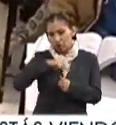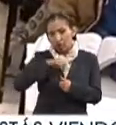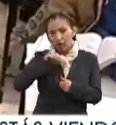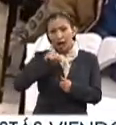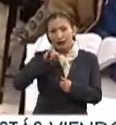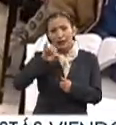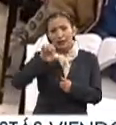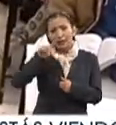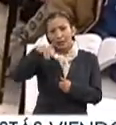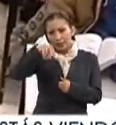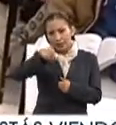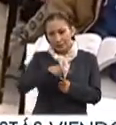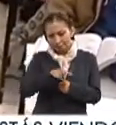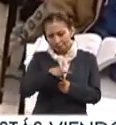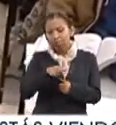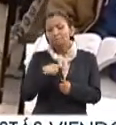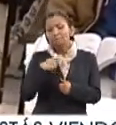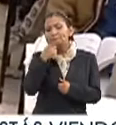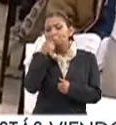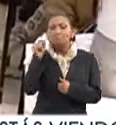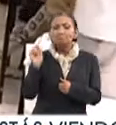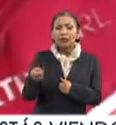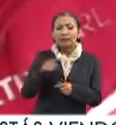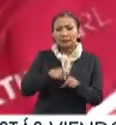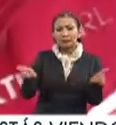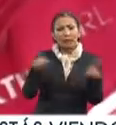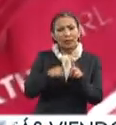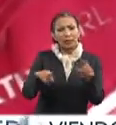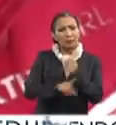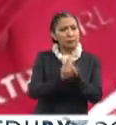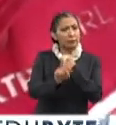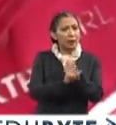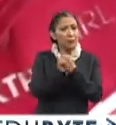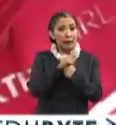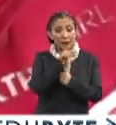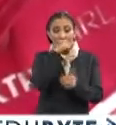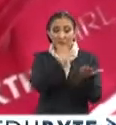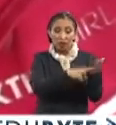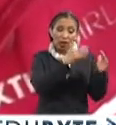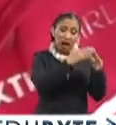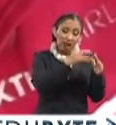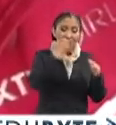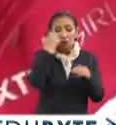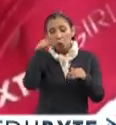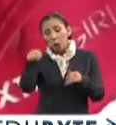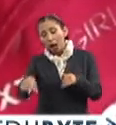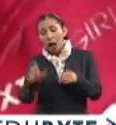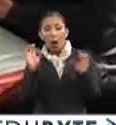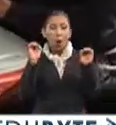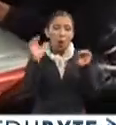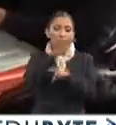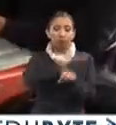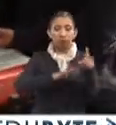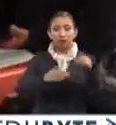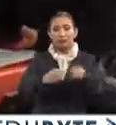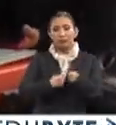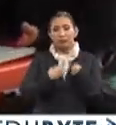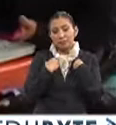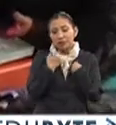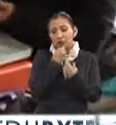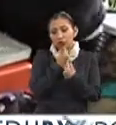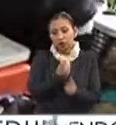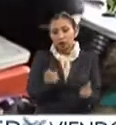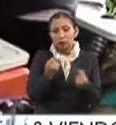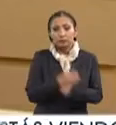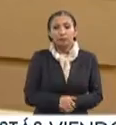Informativa de Educación de México, que se trata de diversas situaciones, tanto en casa, en la escuela o el entorno en que se desenvuelven